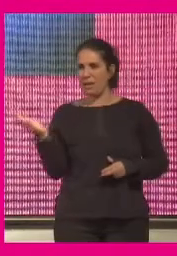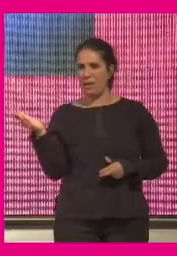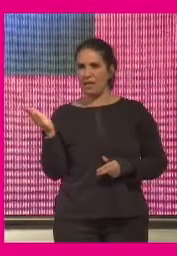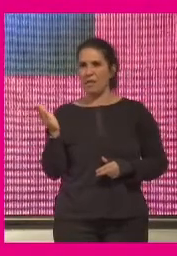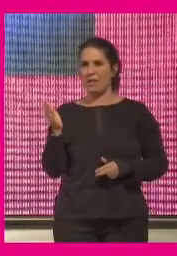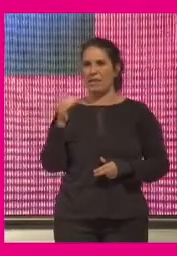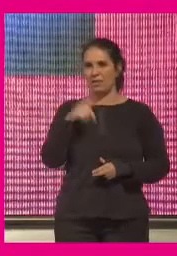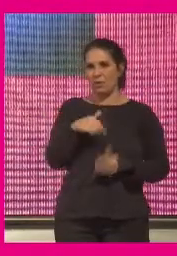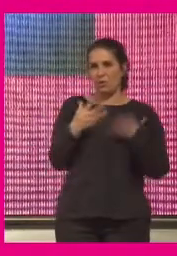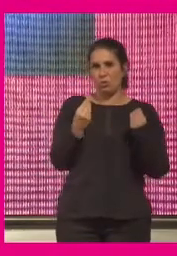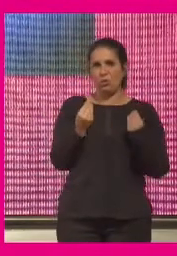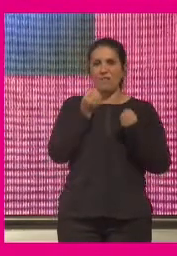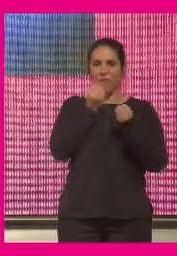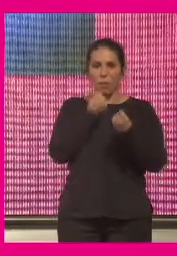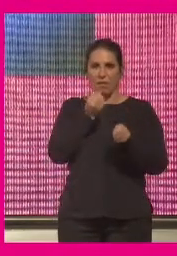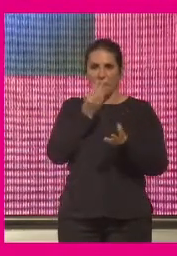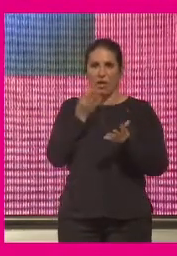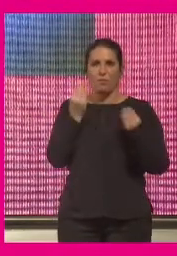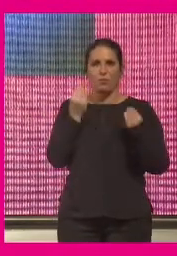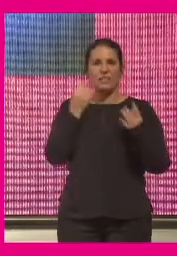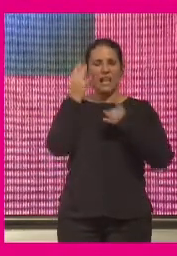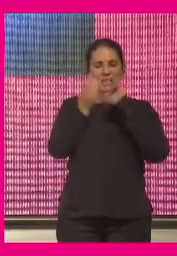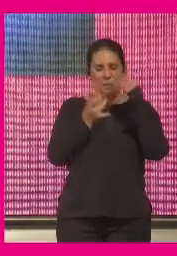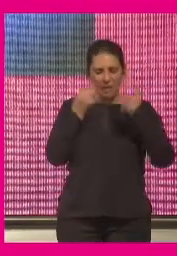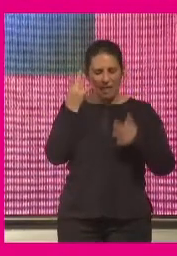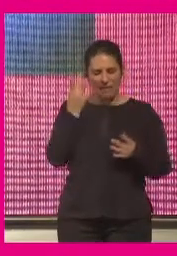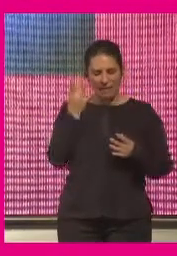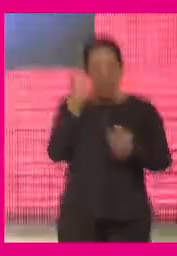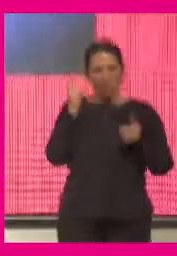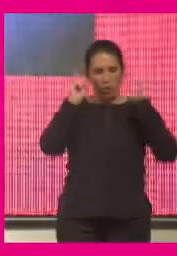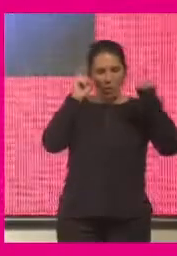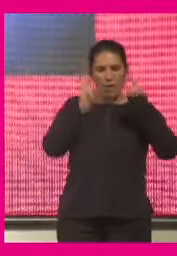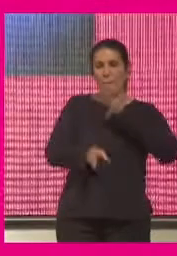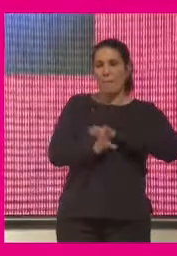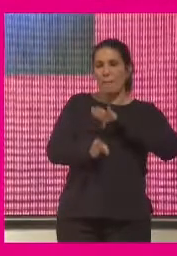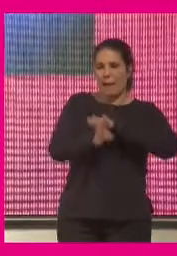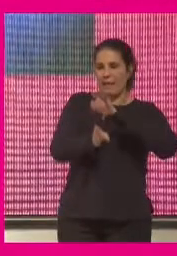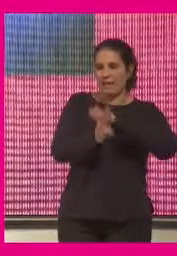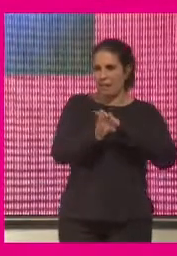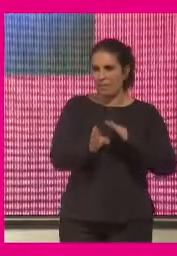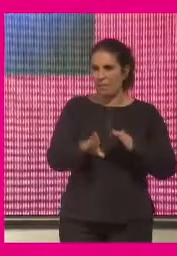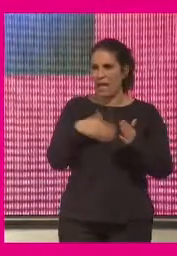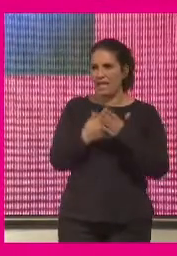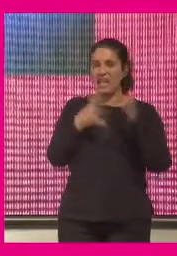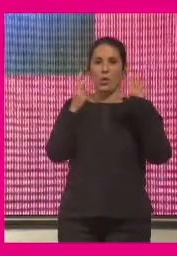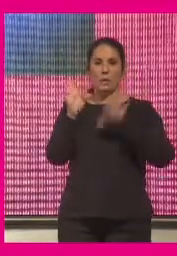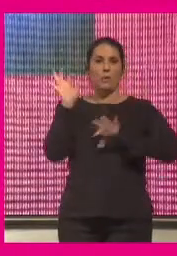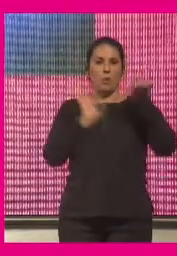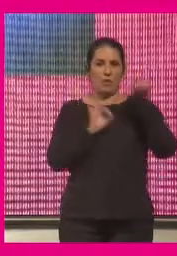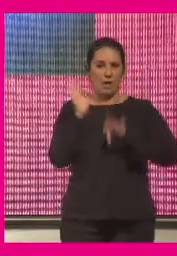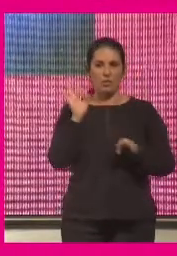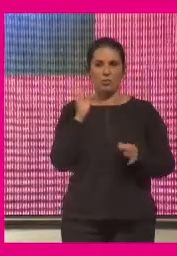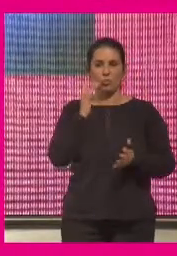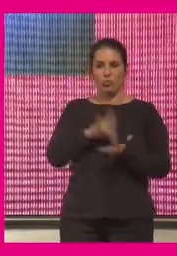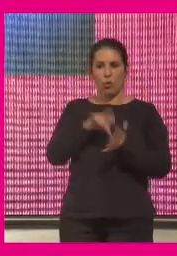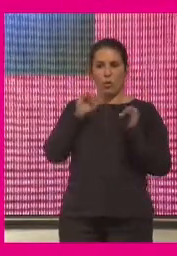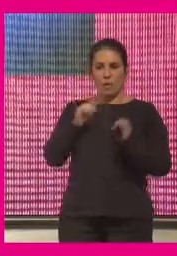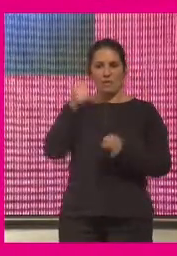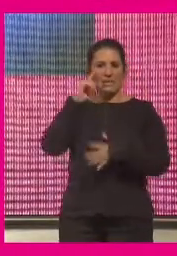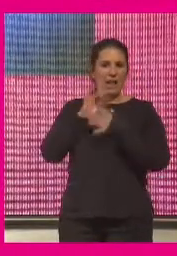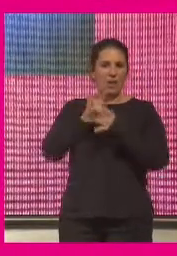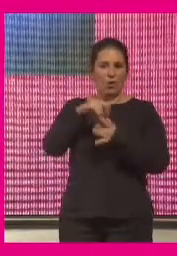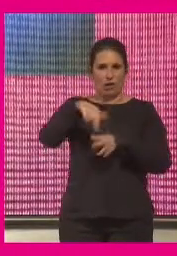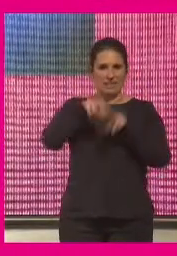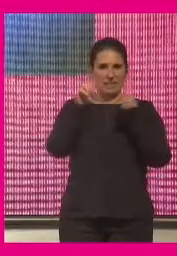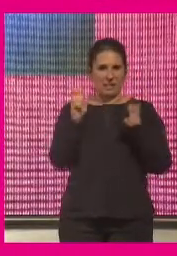se da muchísima formación y también se hacen muchísimas actividades de educación permanente de hecho el 90% de lo que hacen muchas fundaciones tiene que ver con